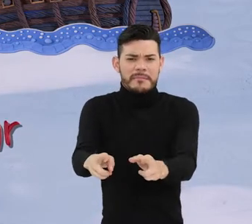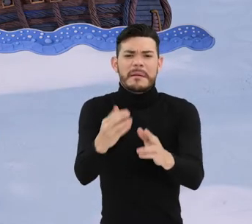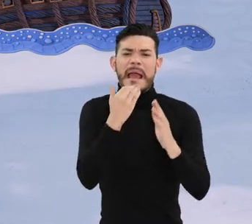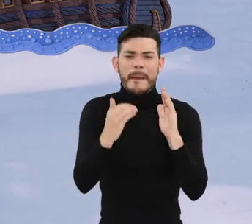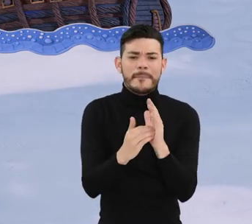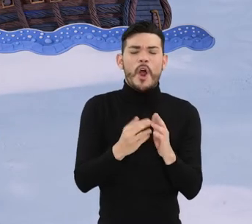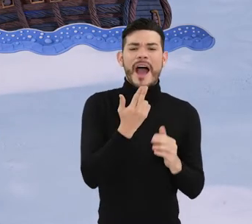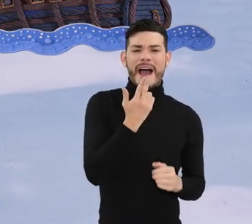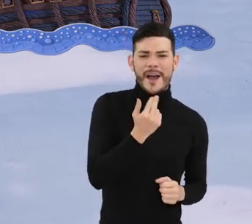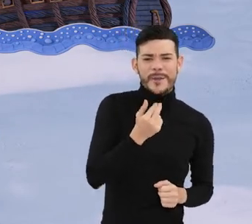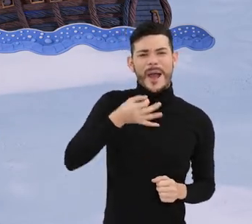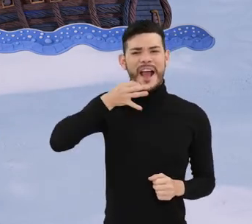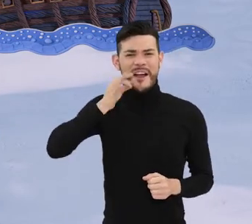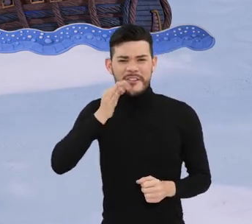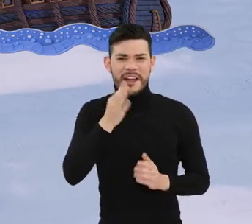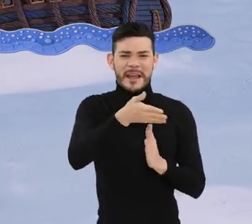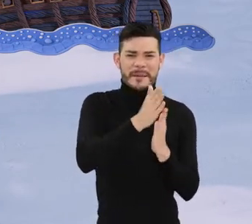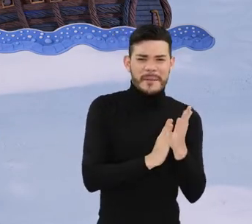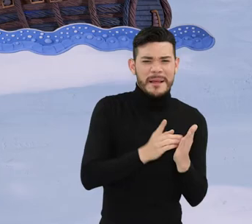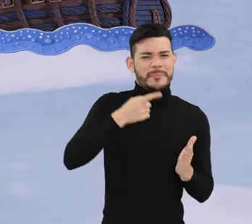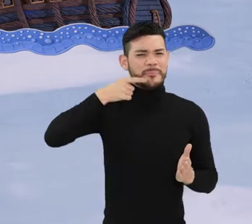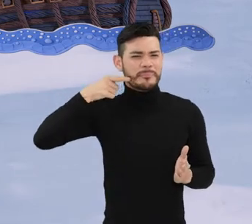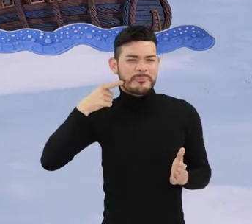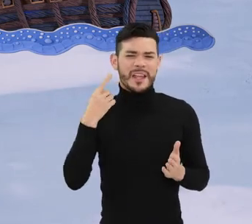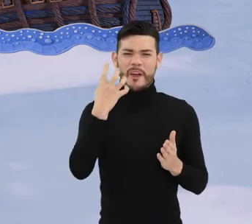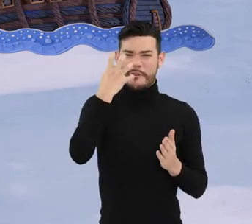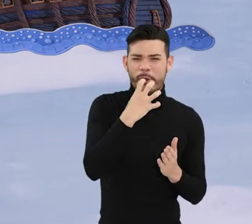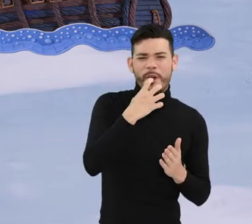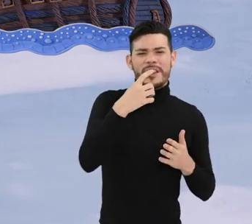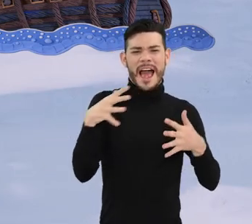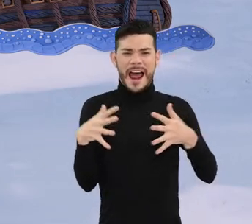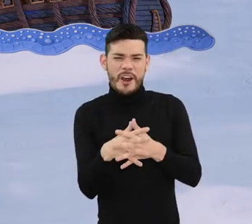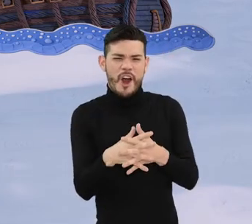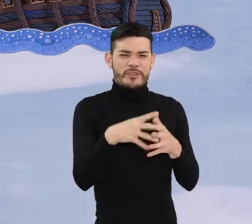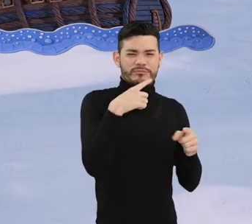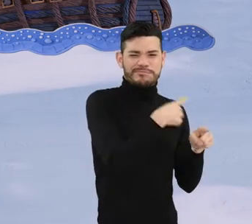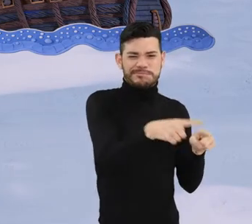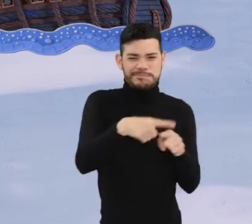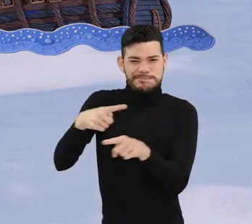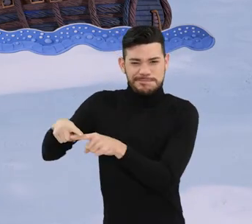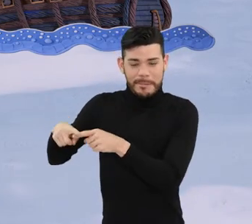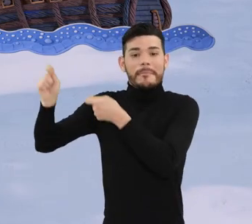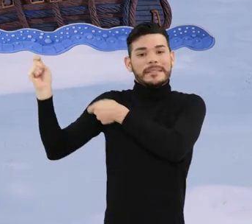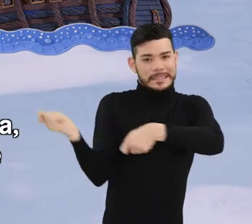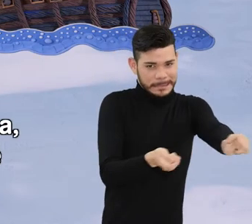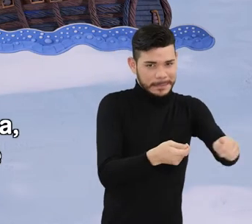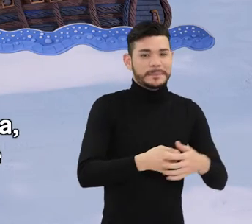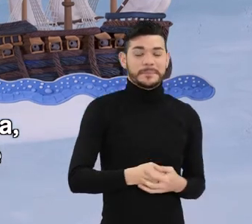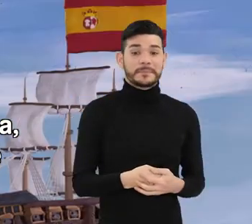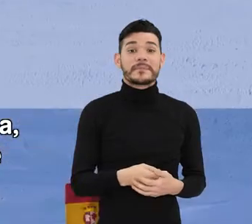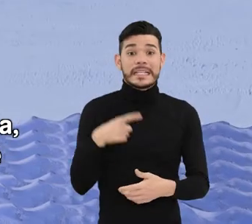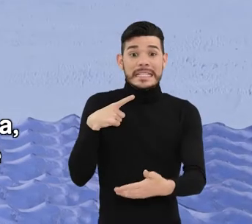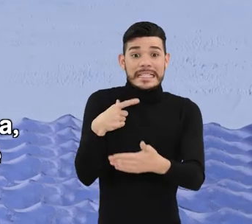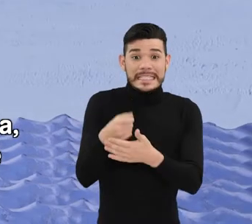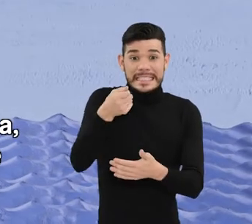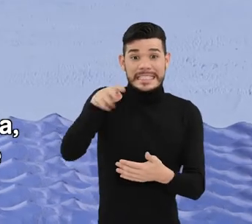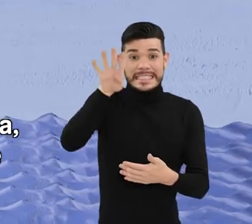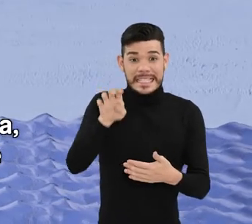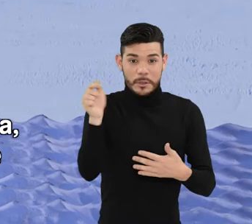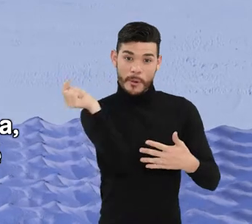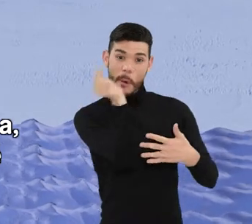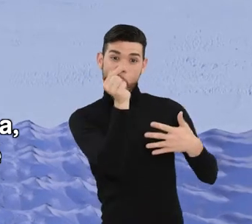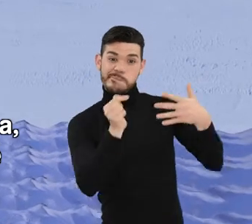como caña de azúcar, café, plátano, cítricos, arroz, entre otros. En el siglo XIX,